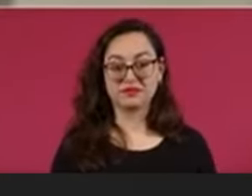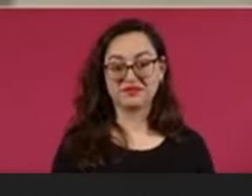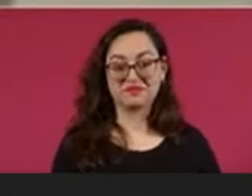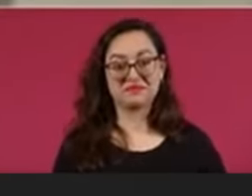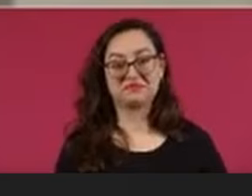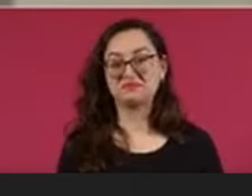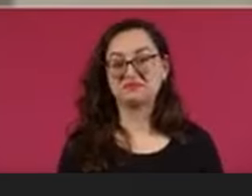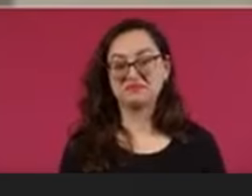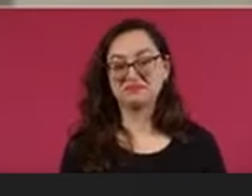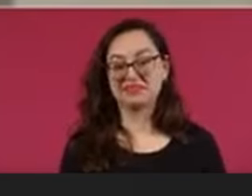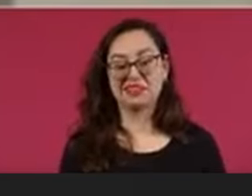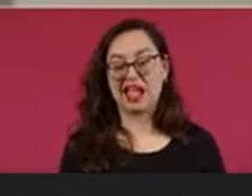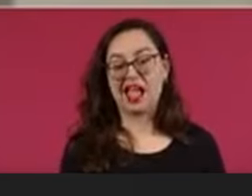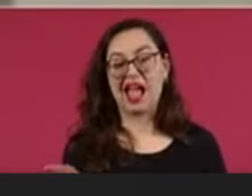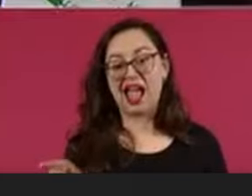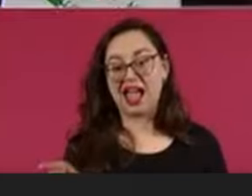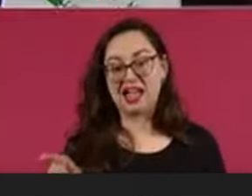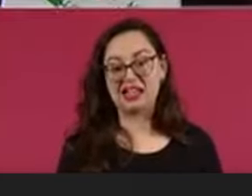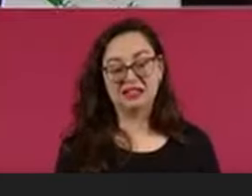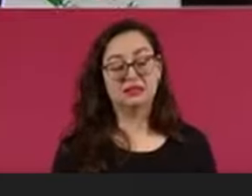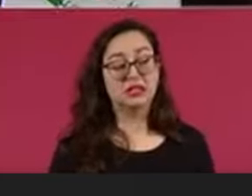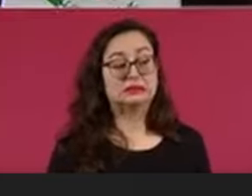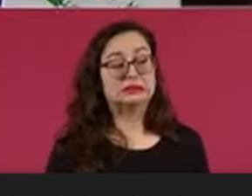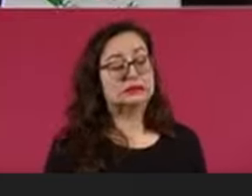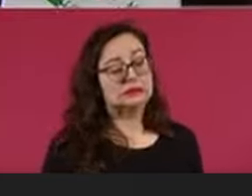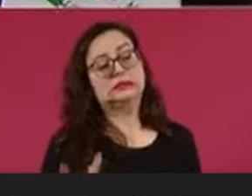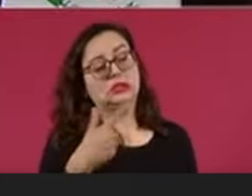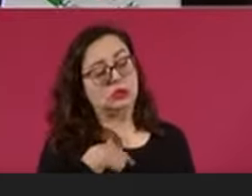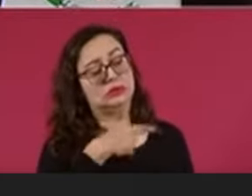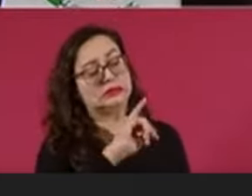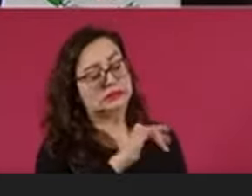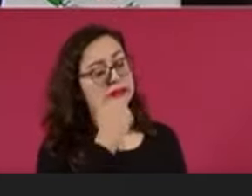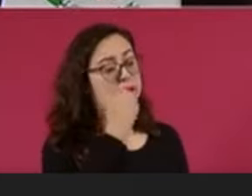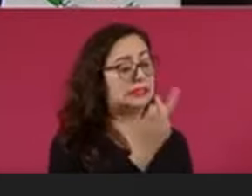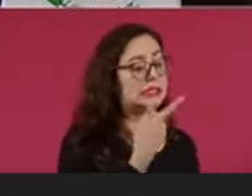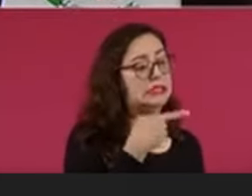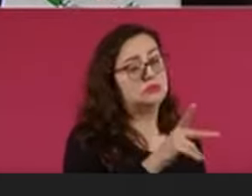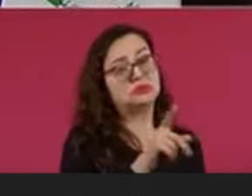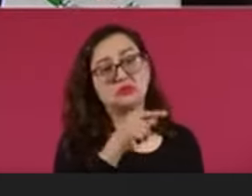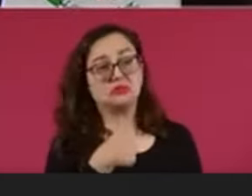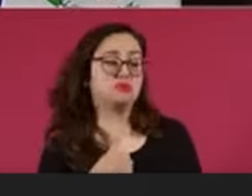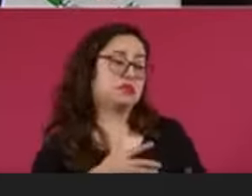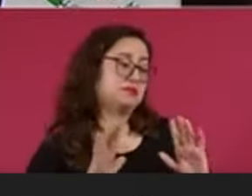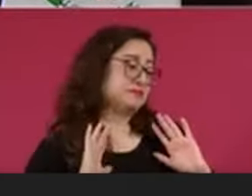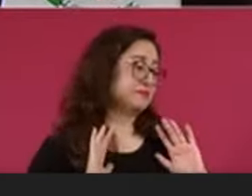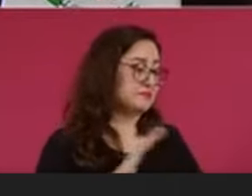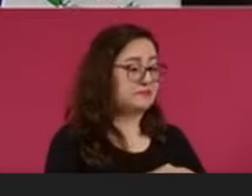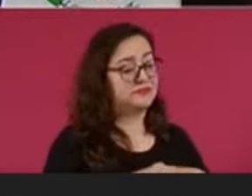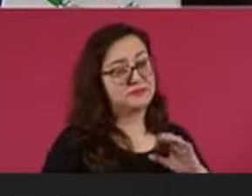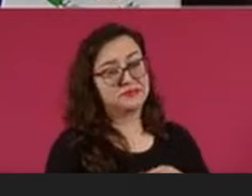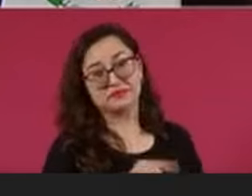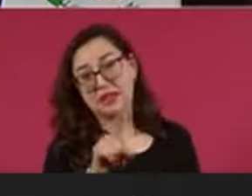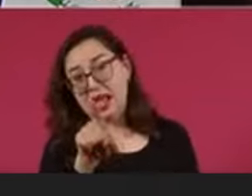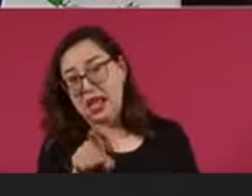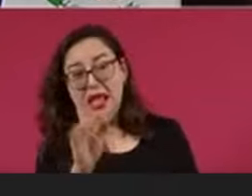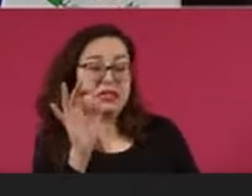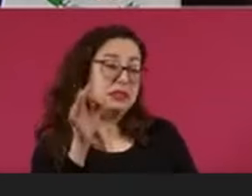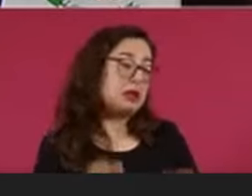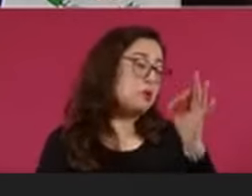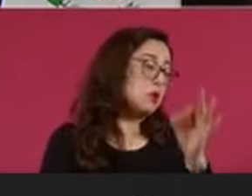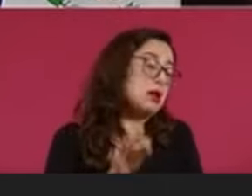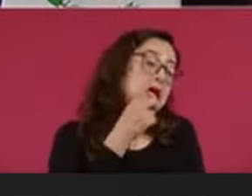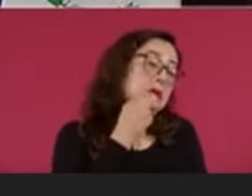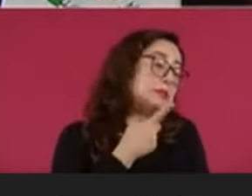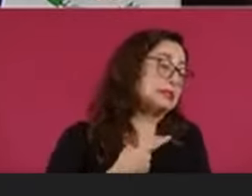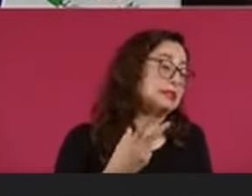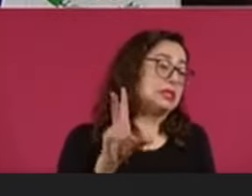exactamente que a él no le correspondía, que era el tribunal,